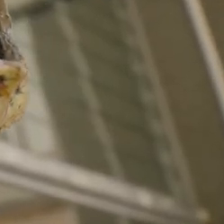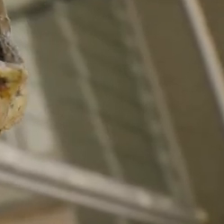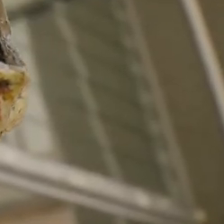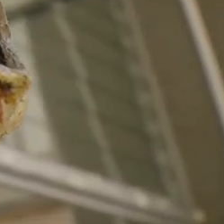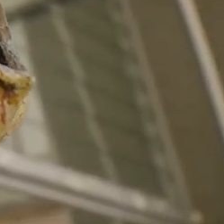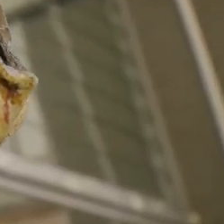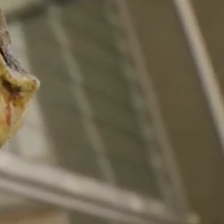¡Gracias! Gracias.